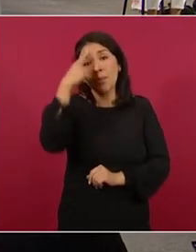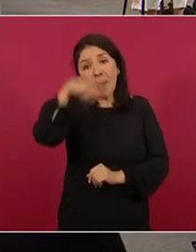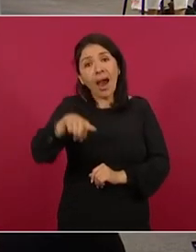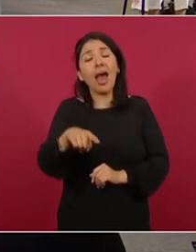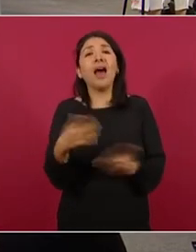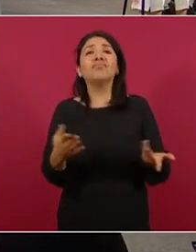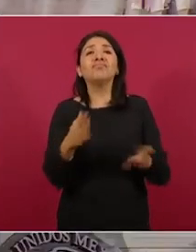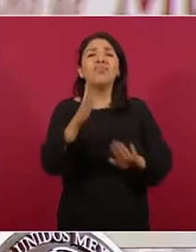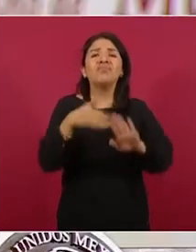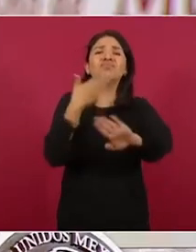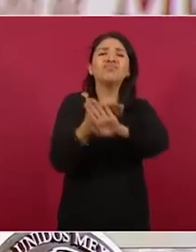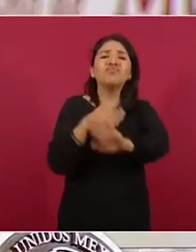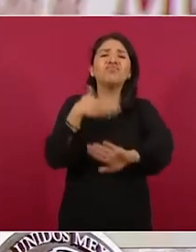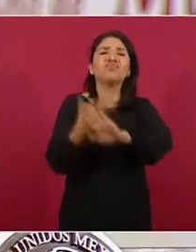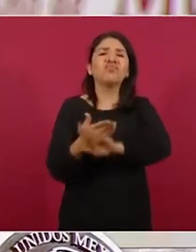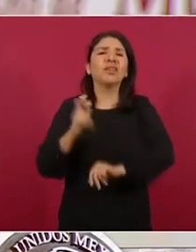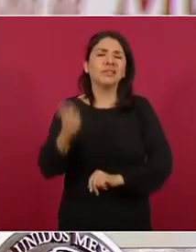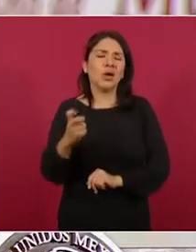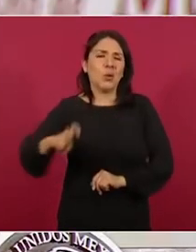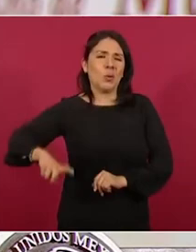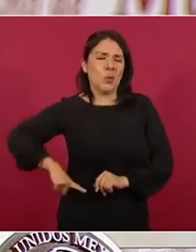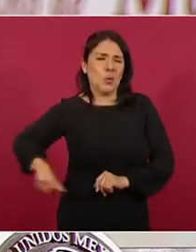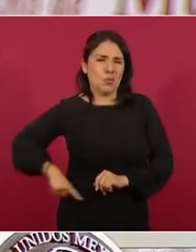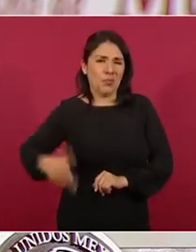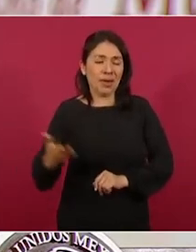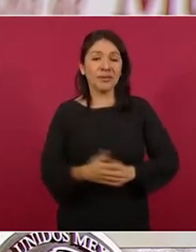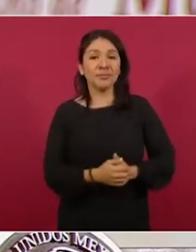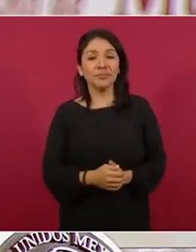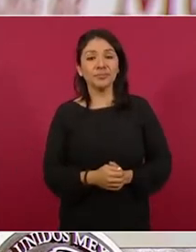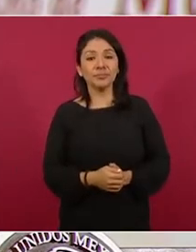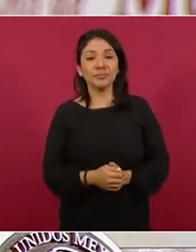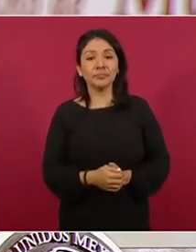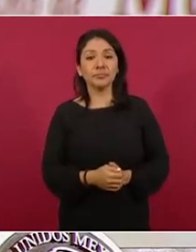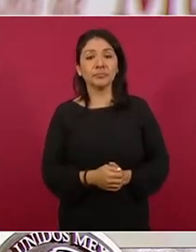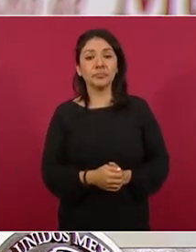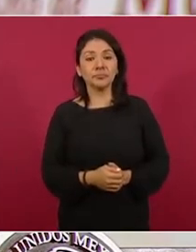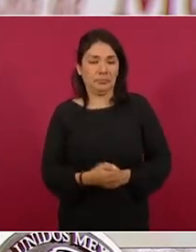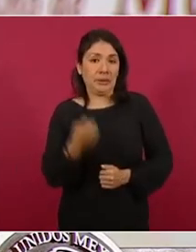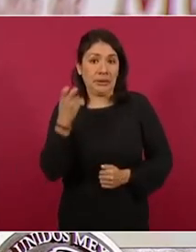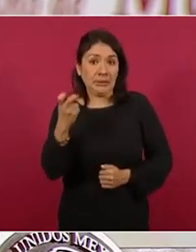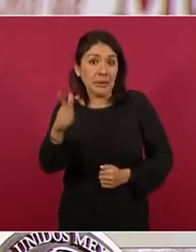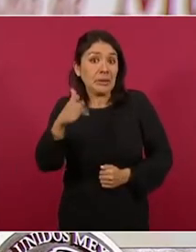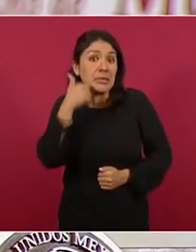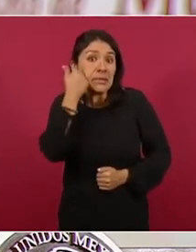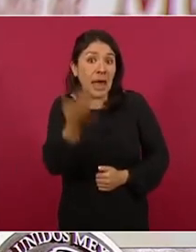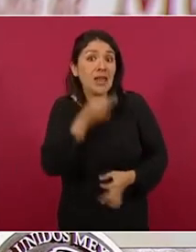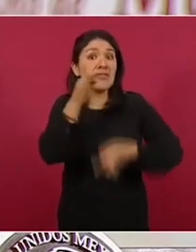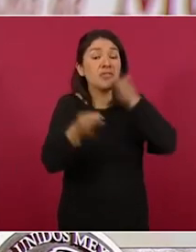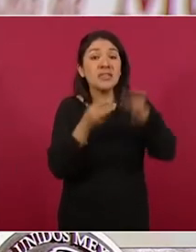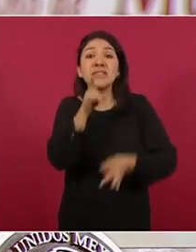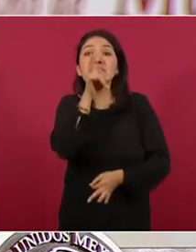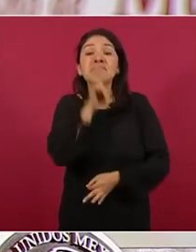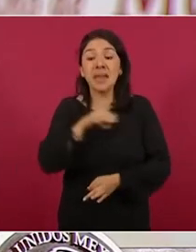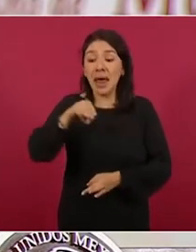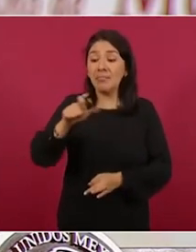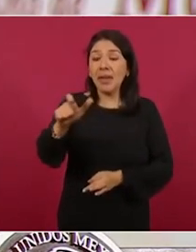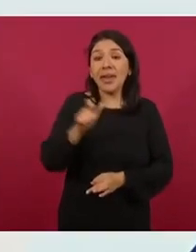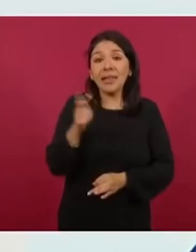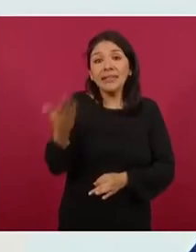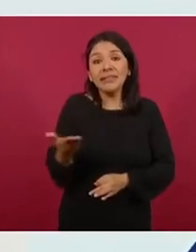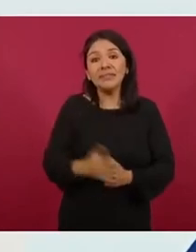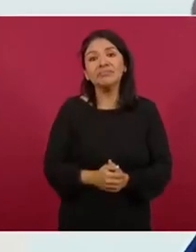lanzar campañas contra el gobierno Ese era el objetivo de la noticia falsa de MX